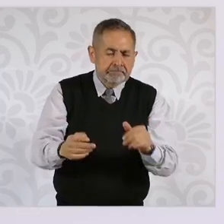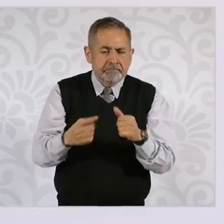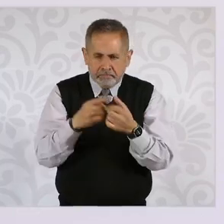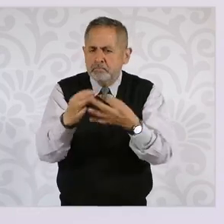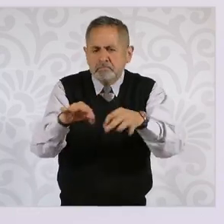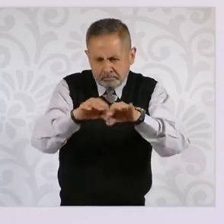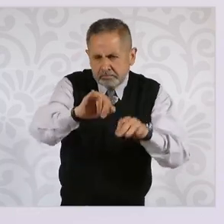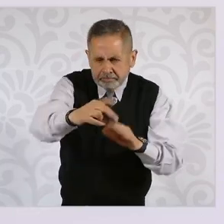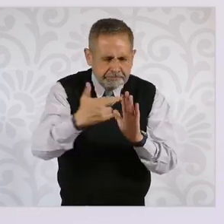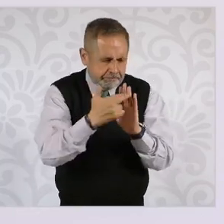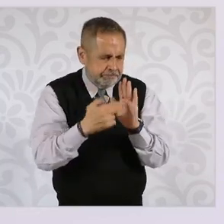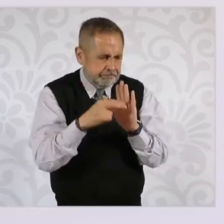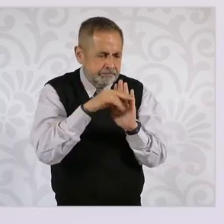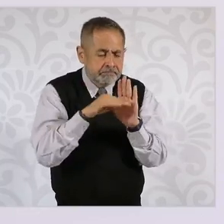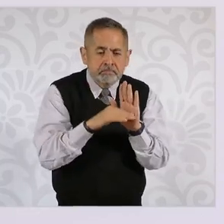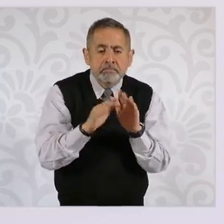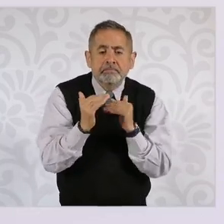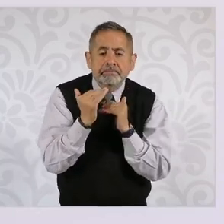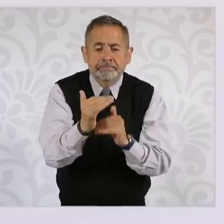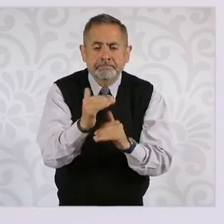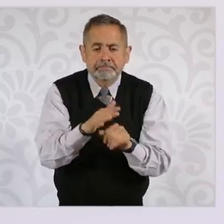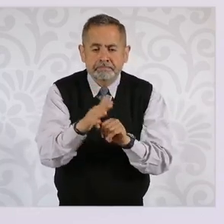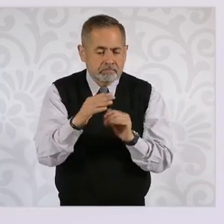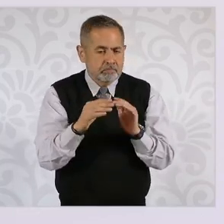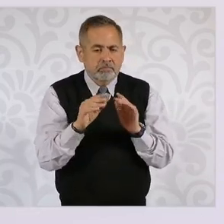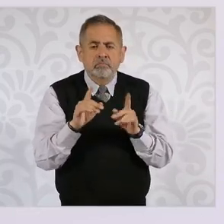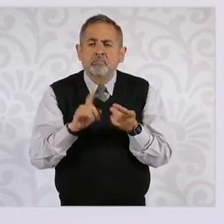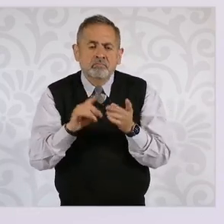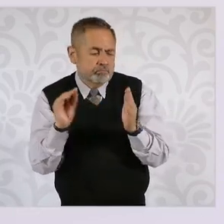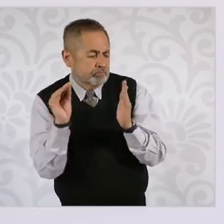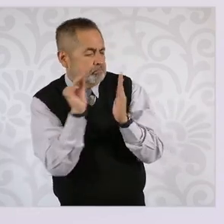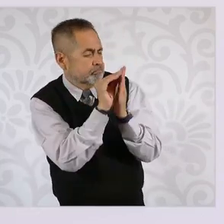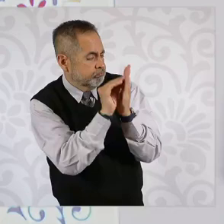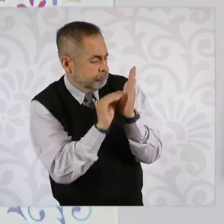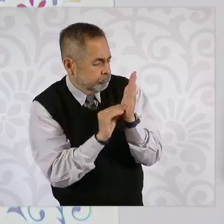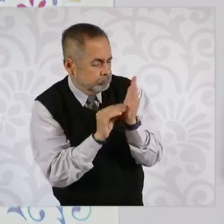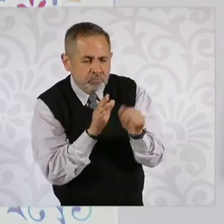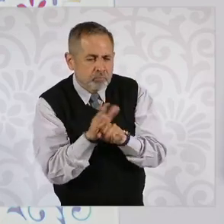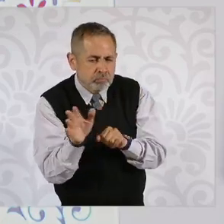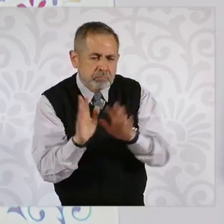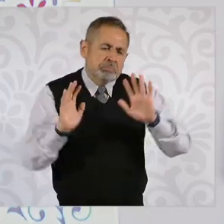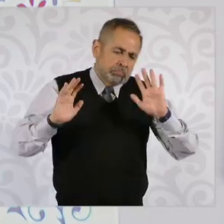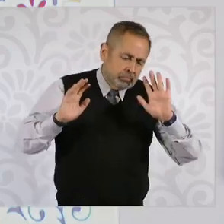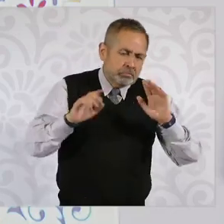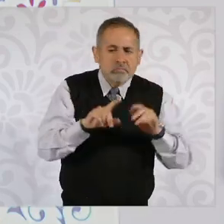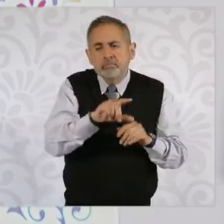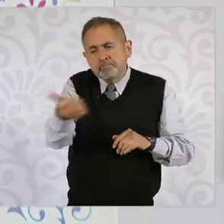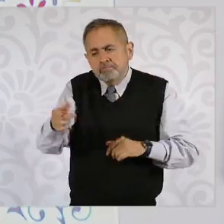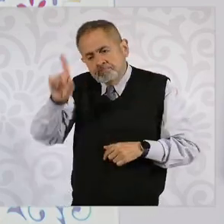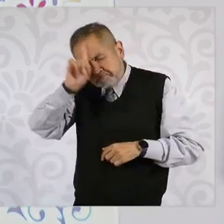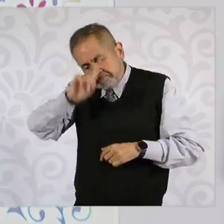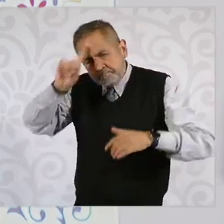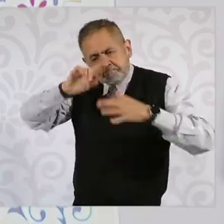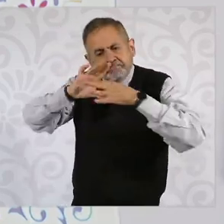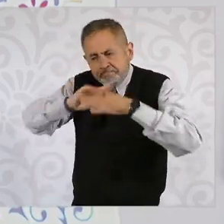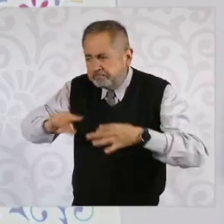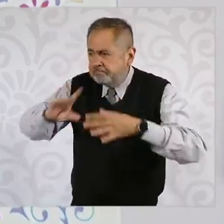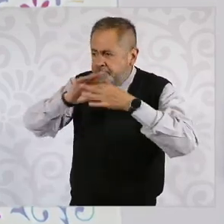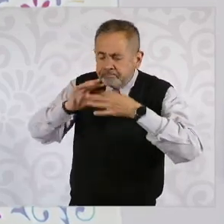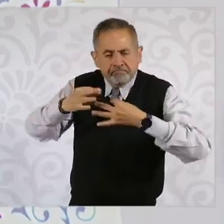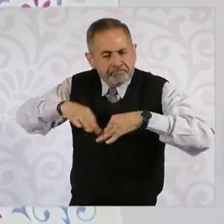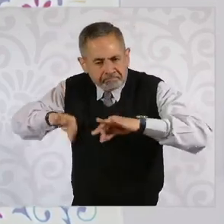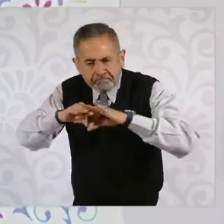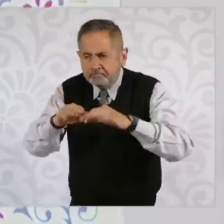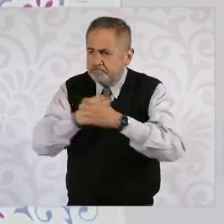importante, y también sobre todo aquello que hace tanto daño a la salud y la otra parte, que es muy importante,